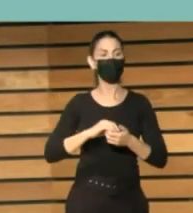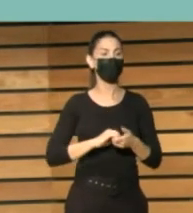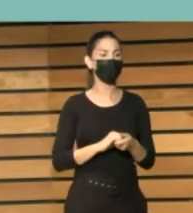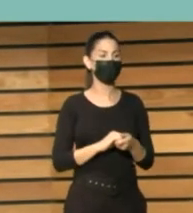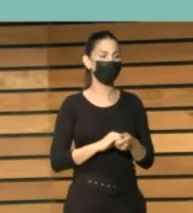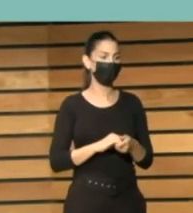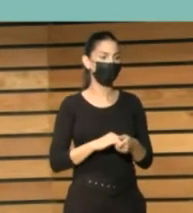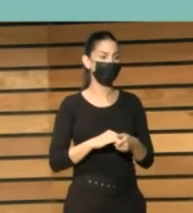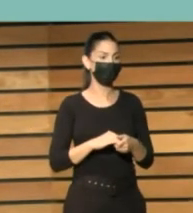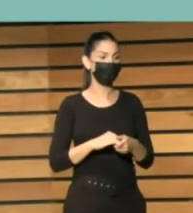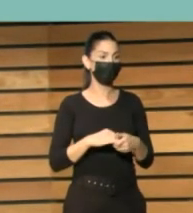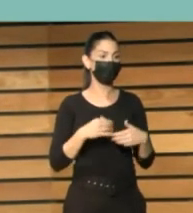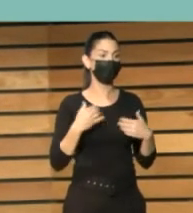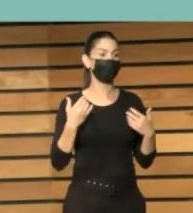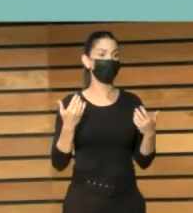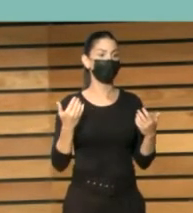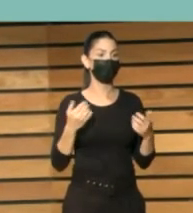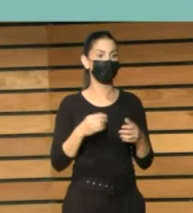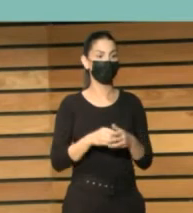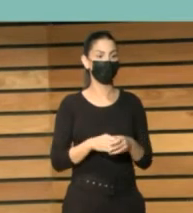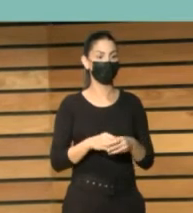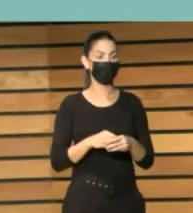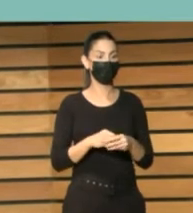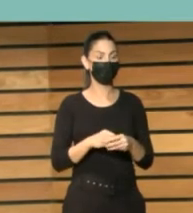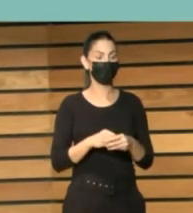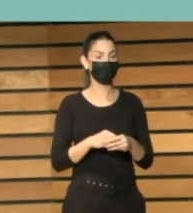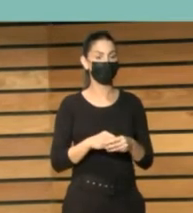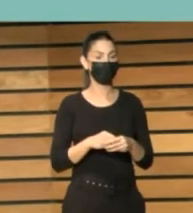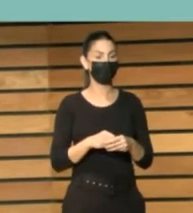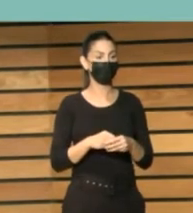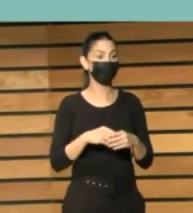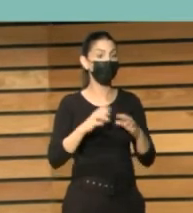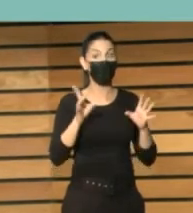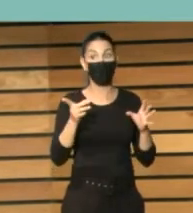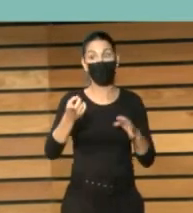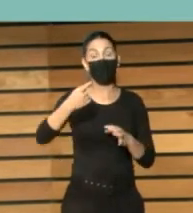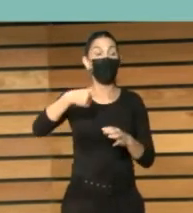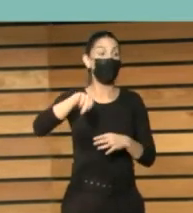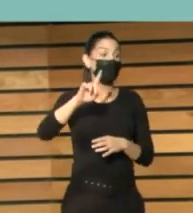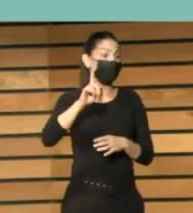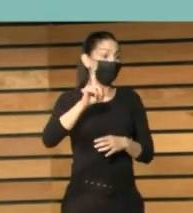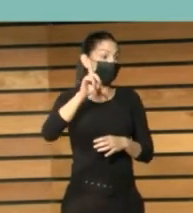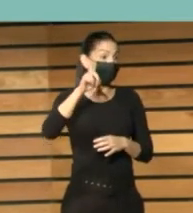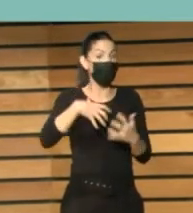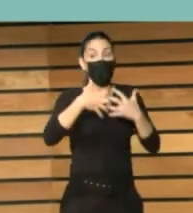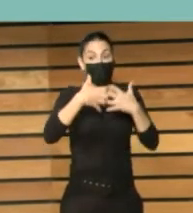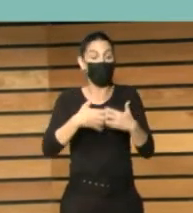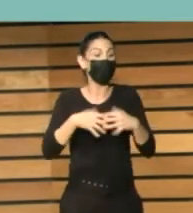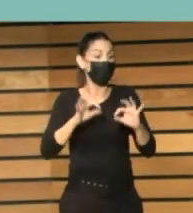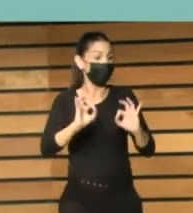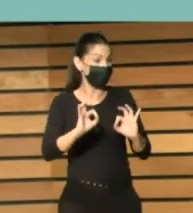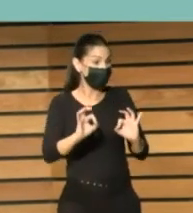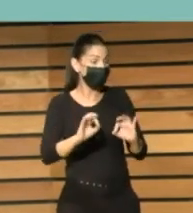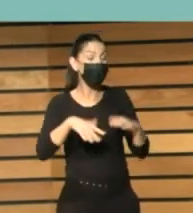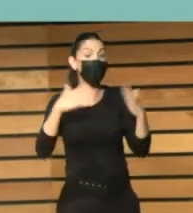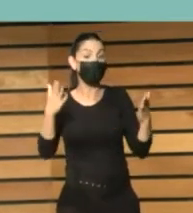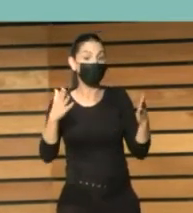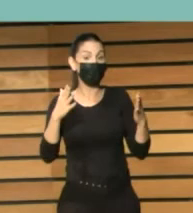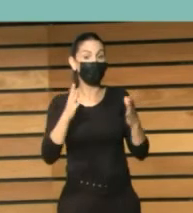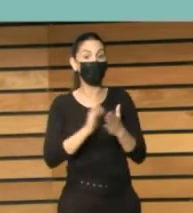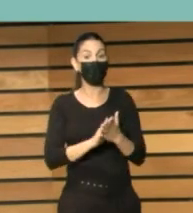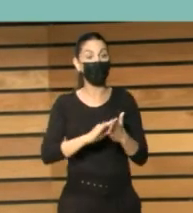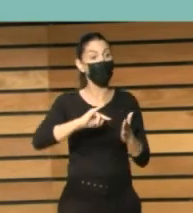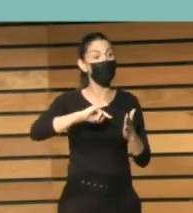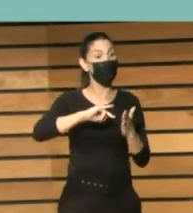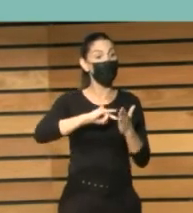No solo tendremos que aplicar o contar con dispositivos especiales, también hay muchas metodologías especiales que se aplican a